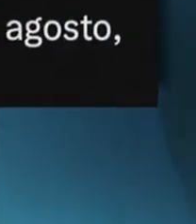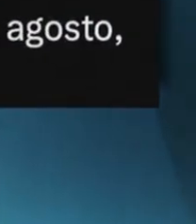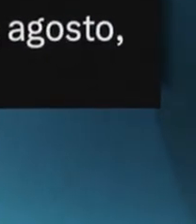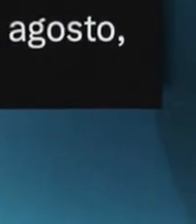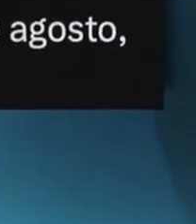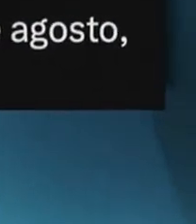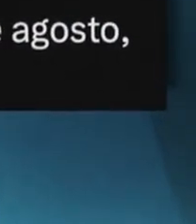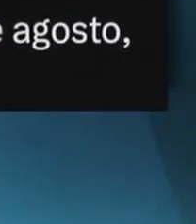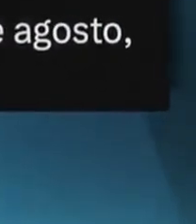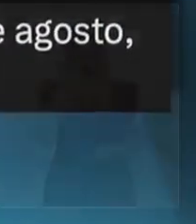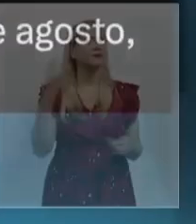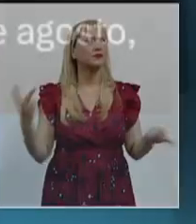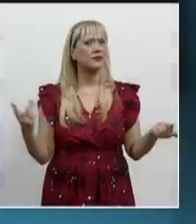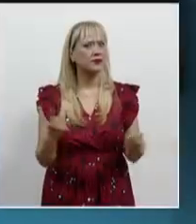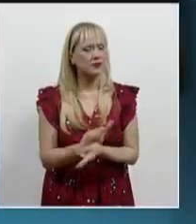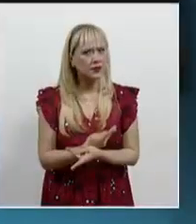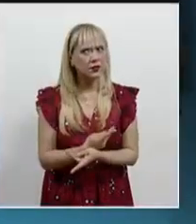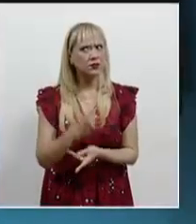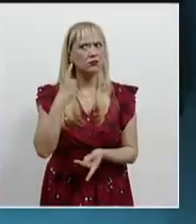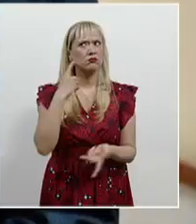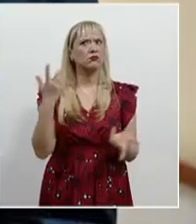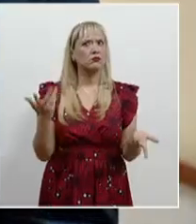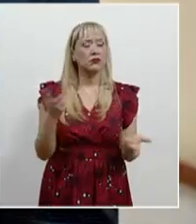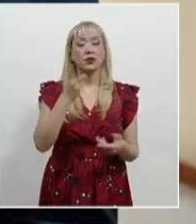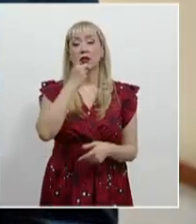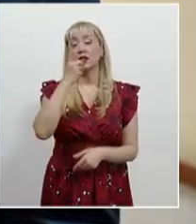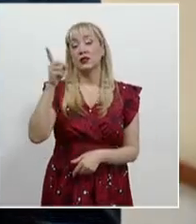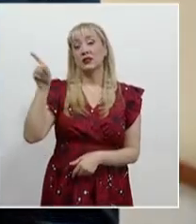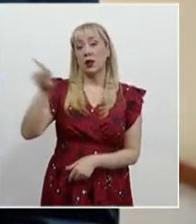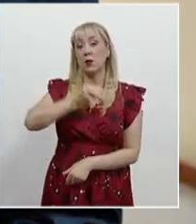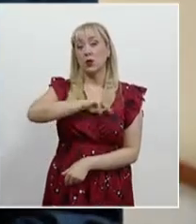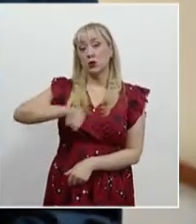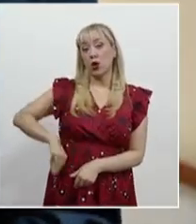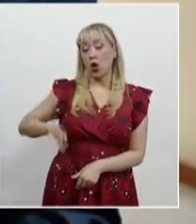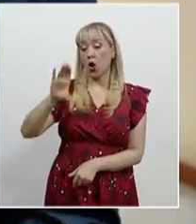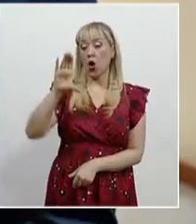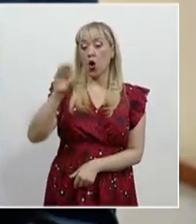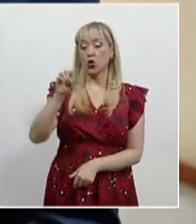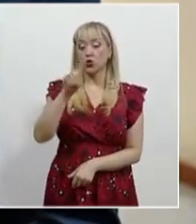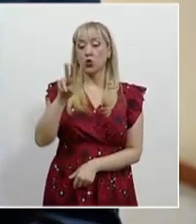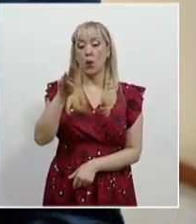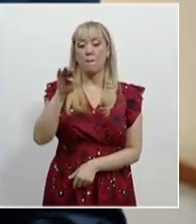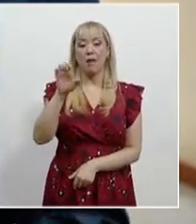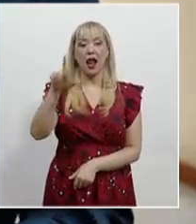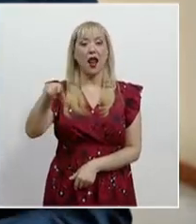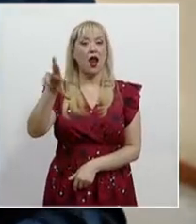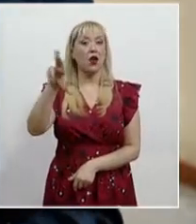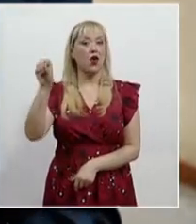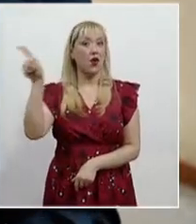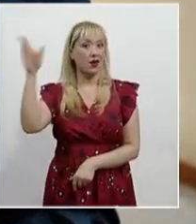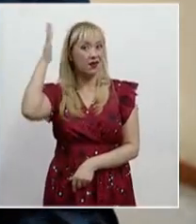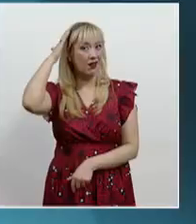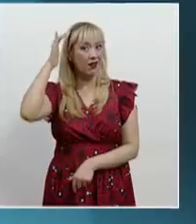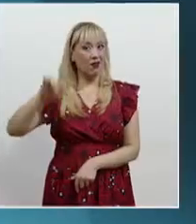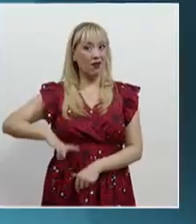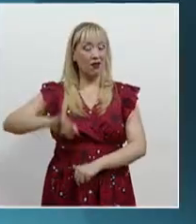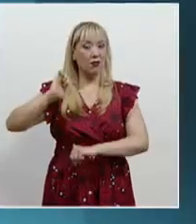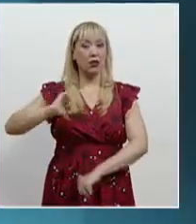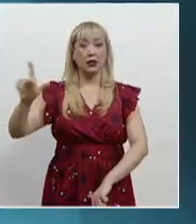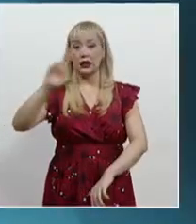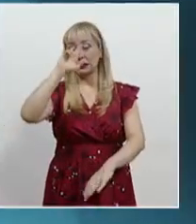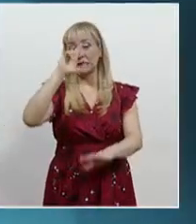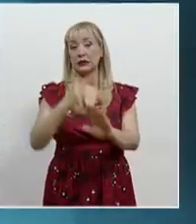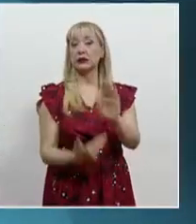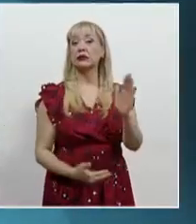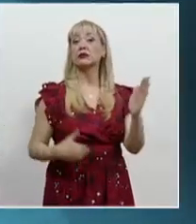Al regresar, confirman que el regidor del municipio de Cozumel, Quintana Roo, incurrió en violencia política en razón de género